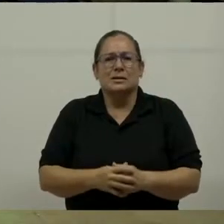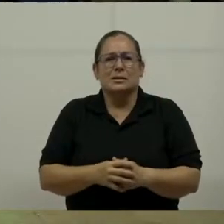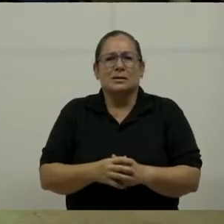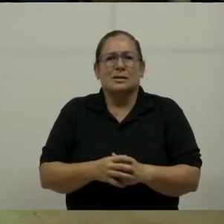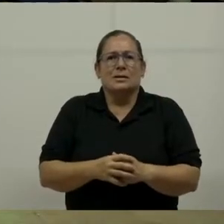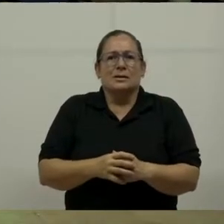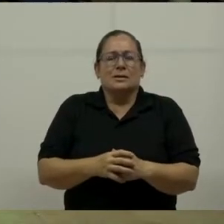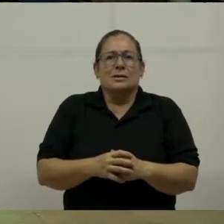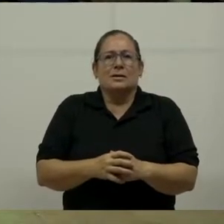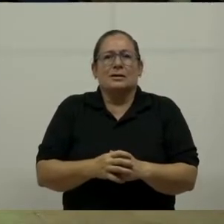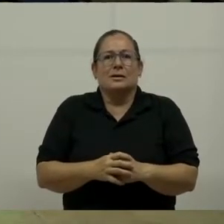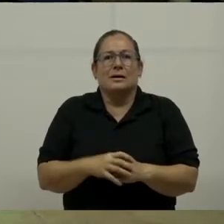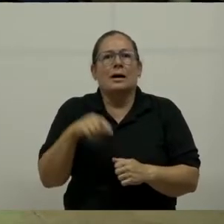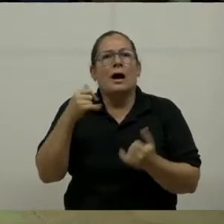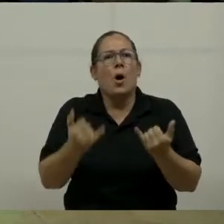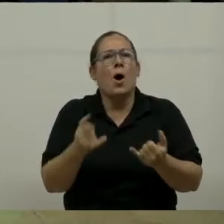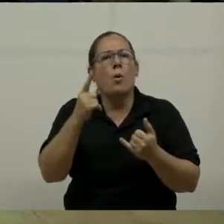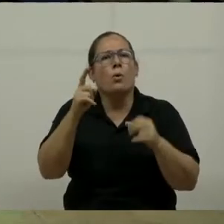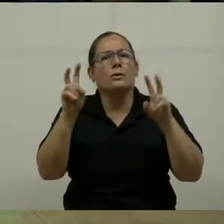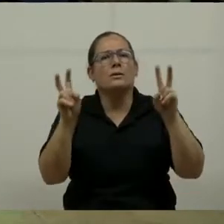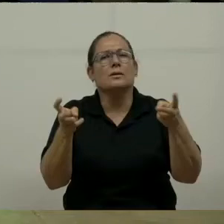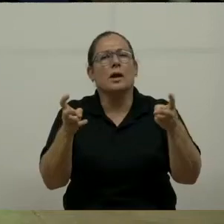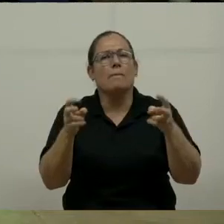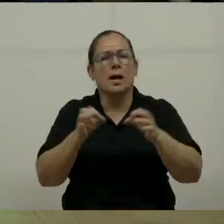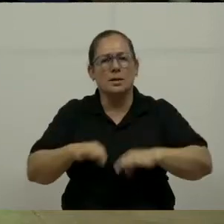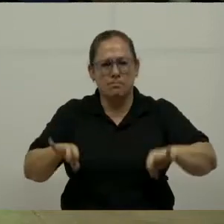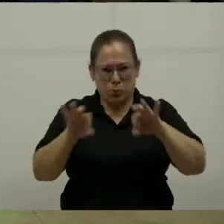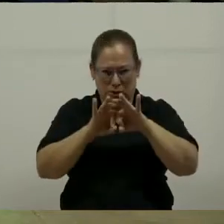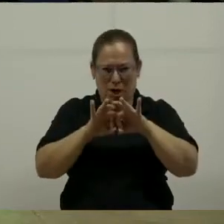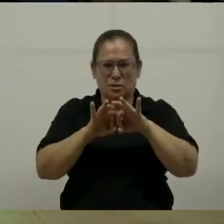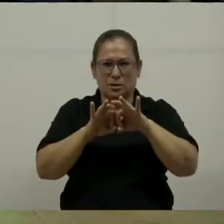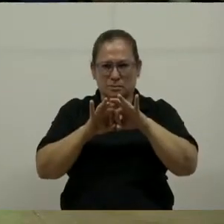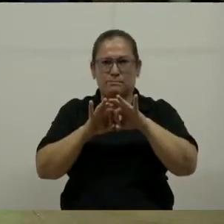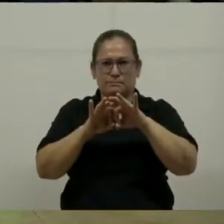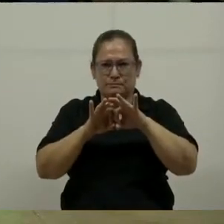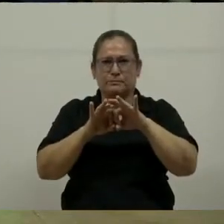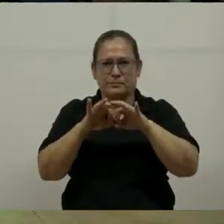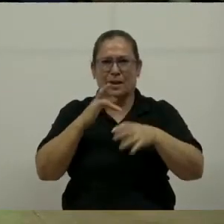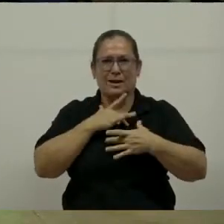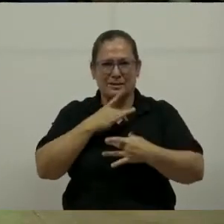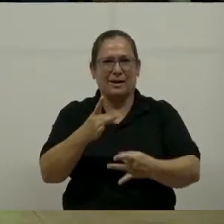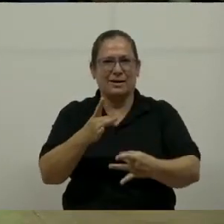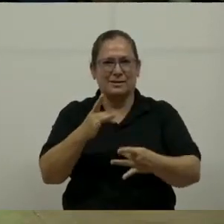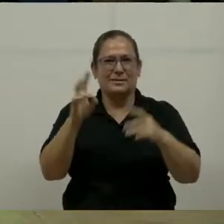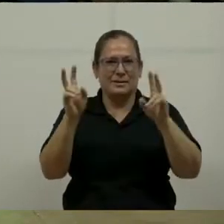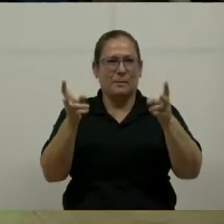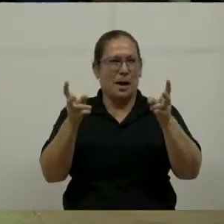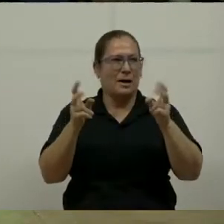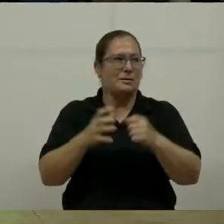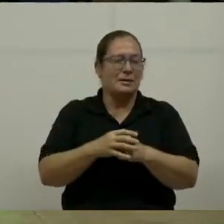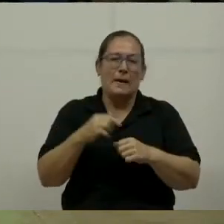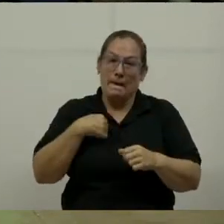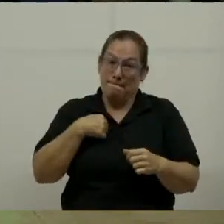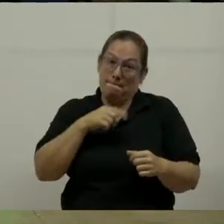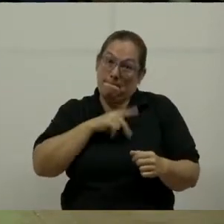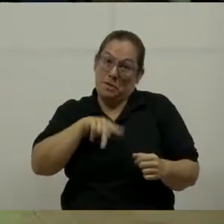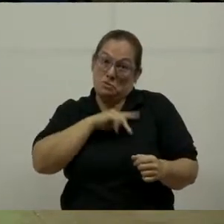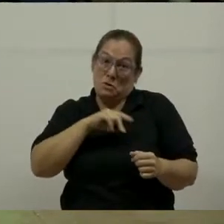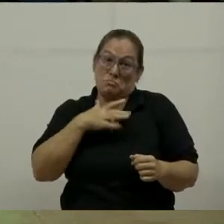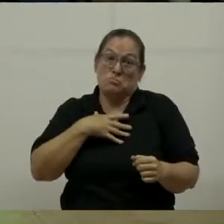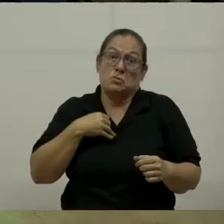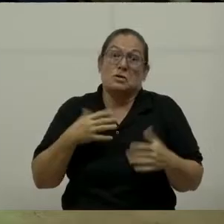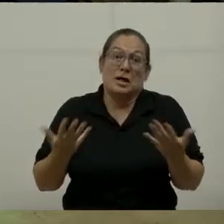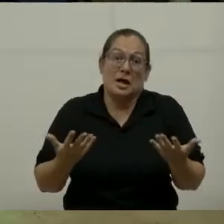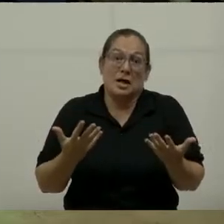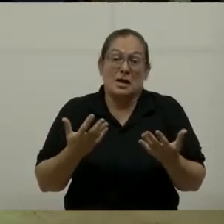a un tema que yo creo que a todos los que nos están acompañando en este momento les interesa muchísimo. A mí también, personalmente. Y es el turismo